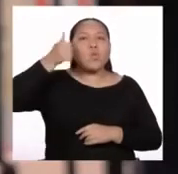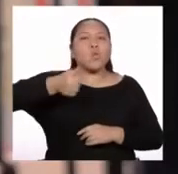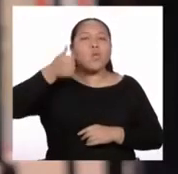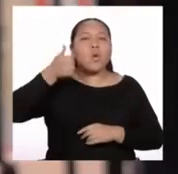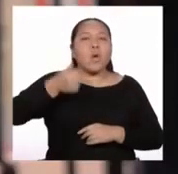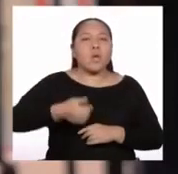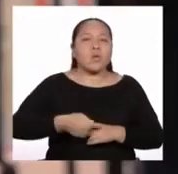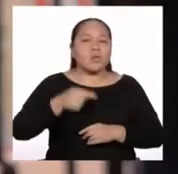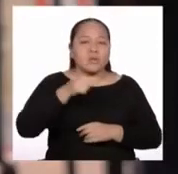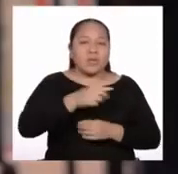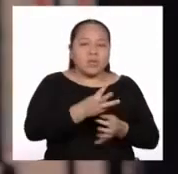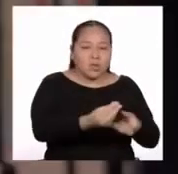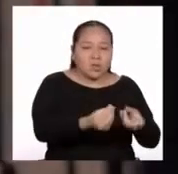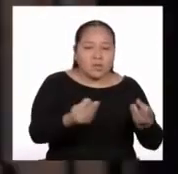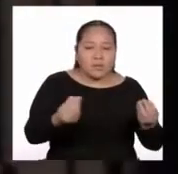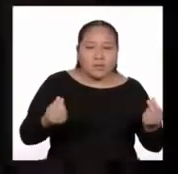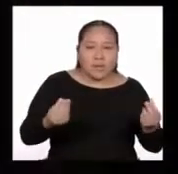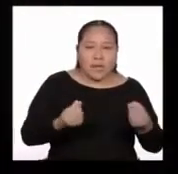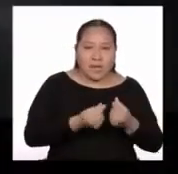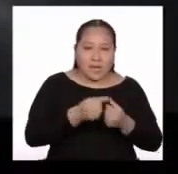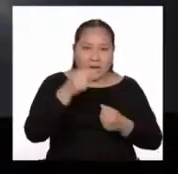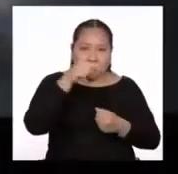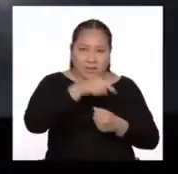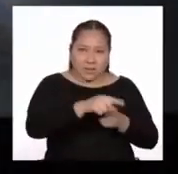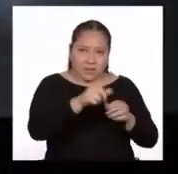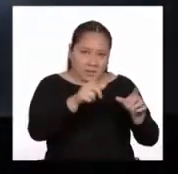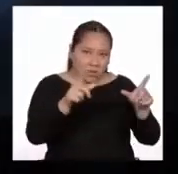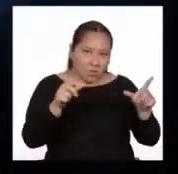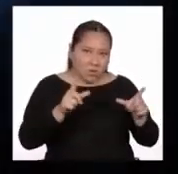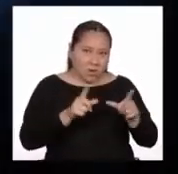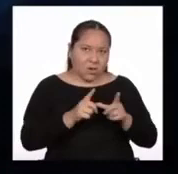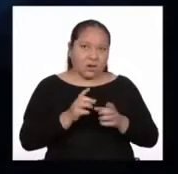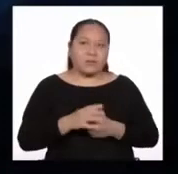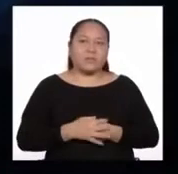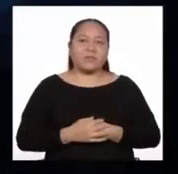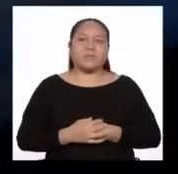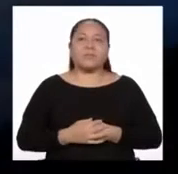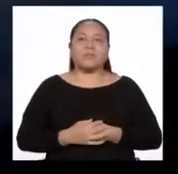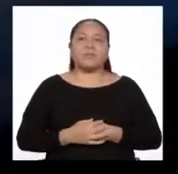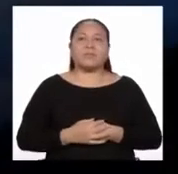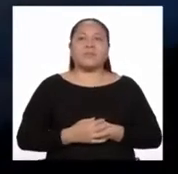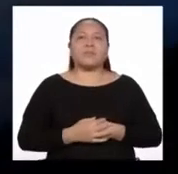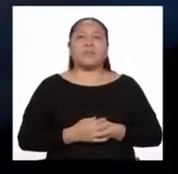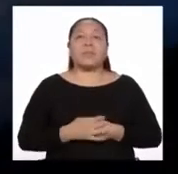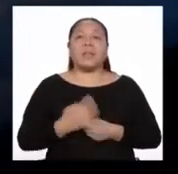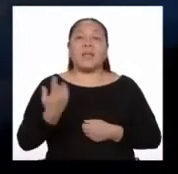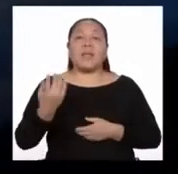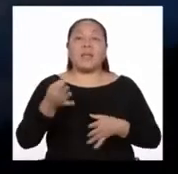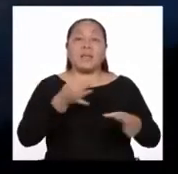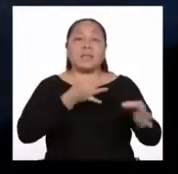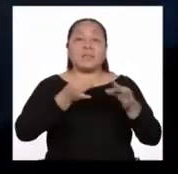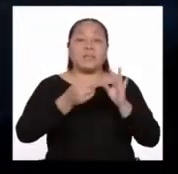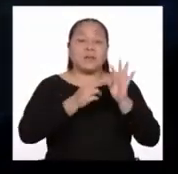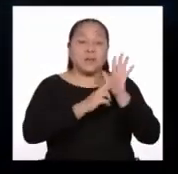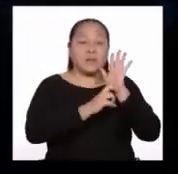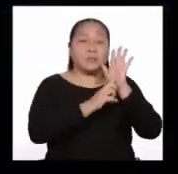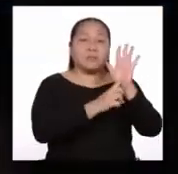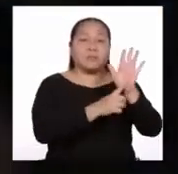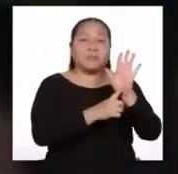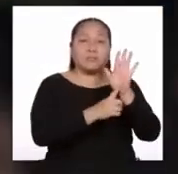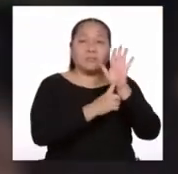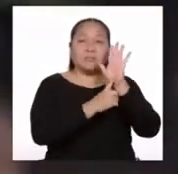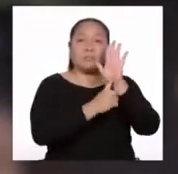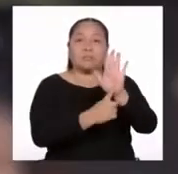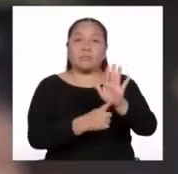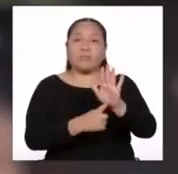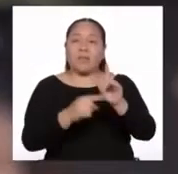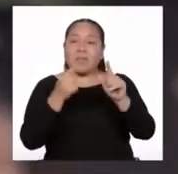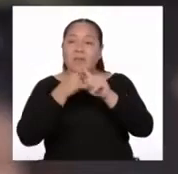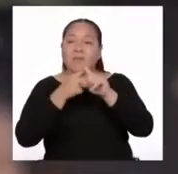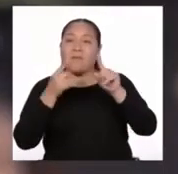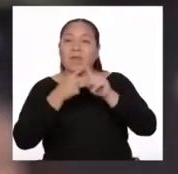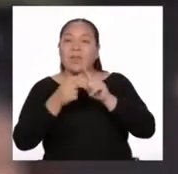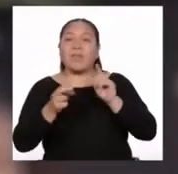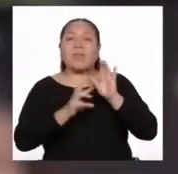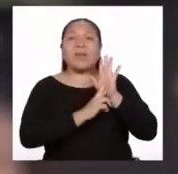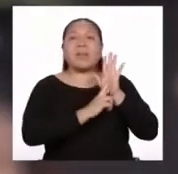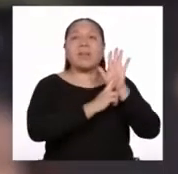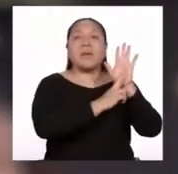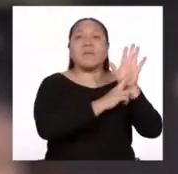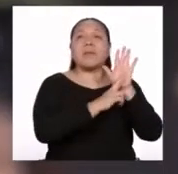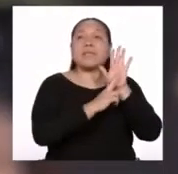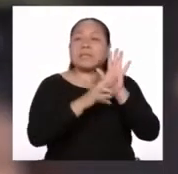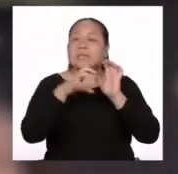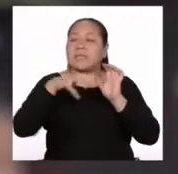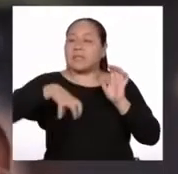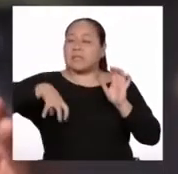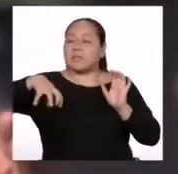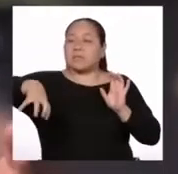de las Indias. Hace un retrato de los distintos representantes de